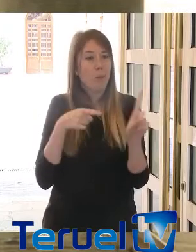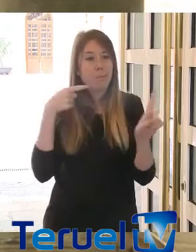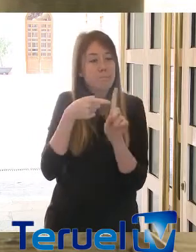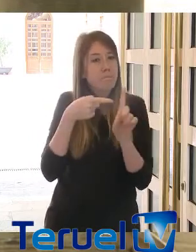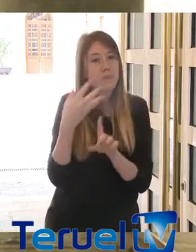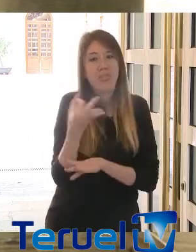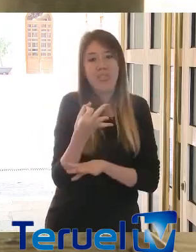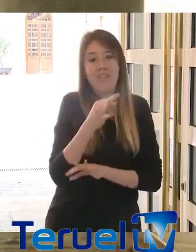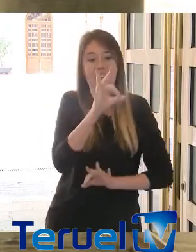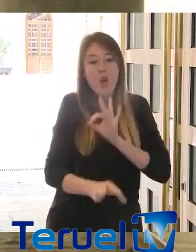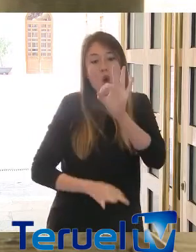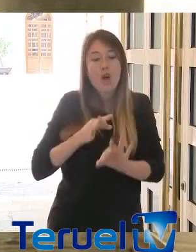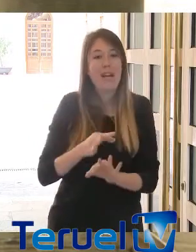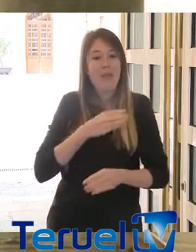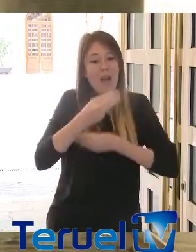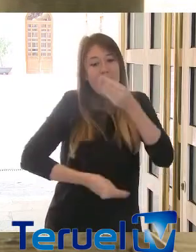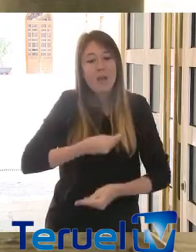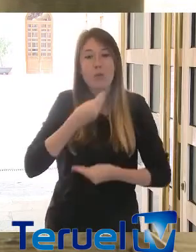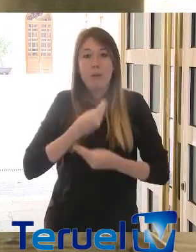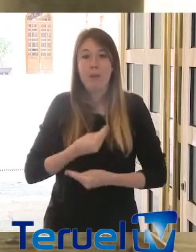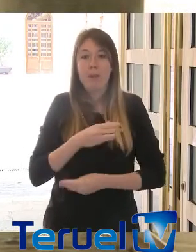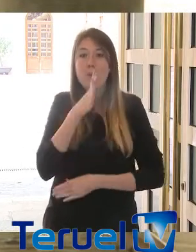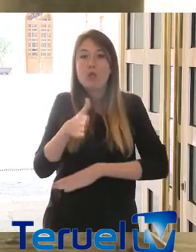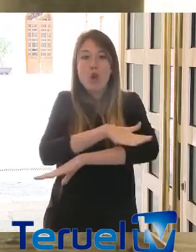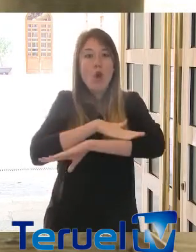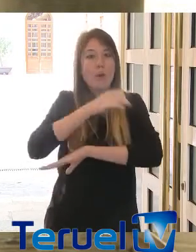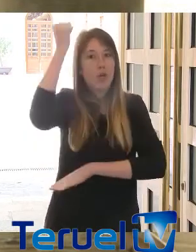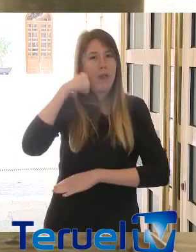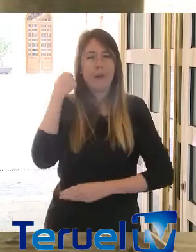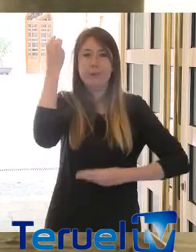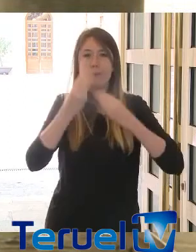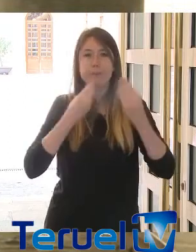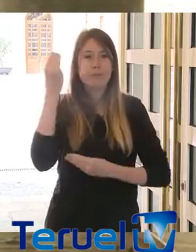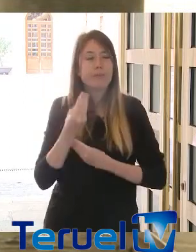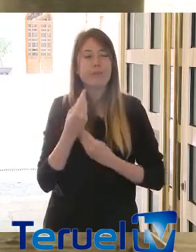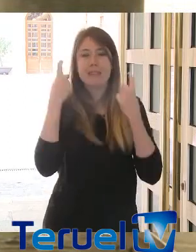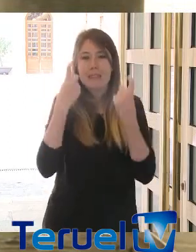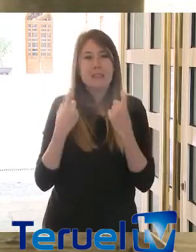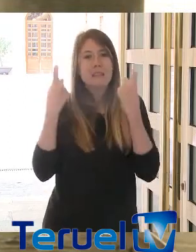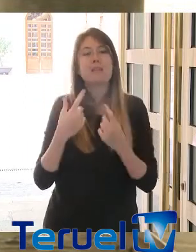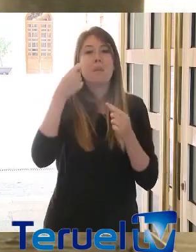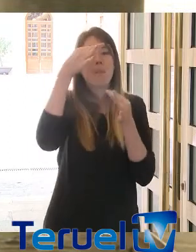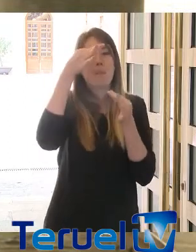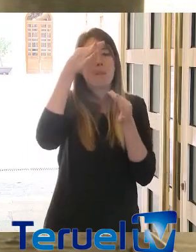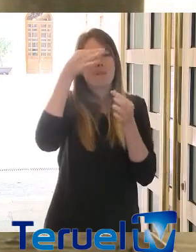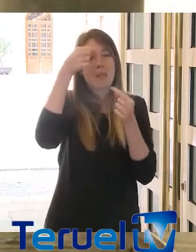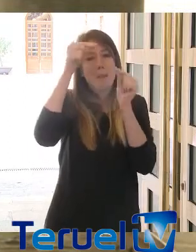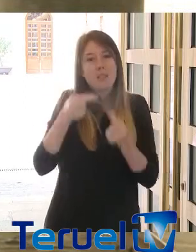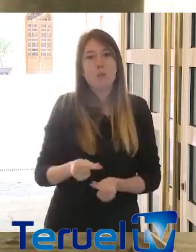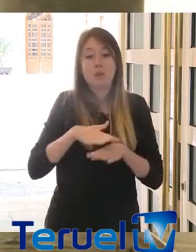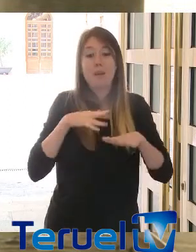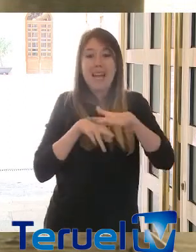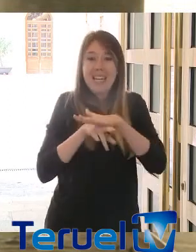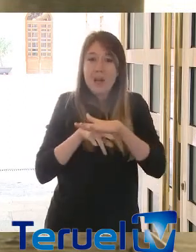orientar todas sus actuaciones. En este momento el Gobierno de Aragón está replanteándose de arriba a abajo el presupuesto para centrar todos los